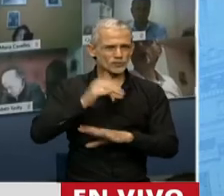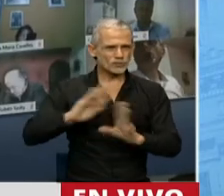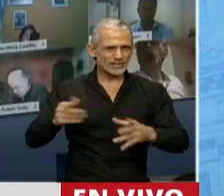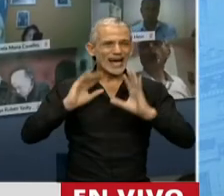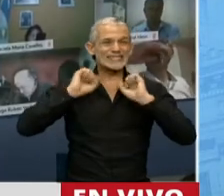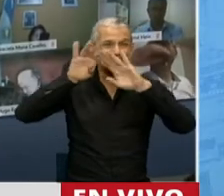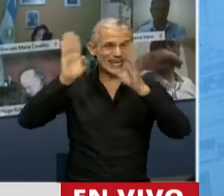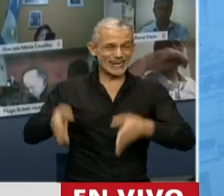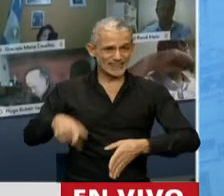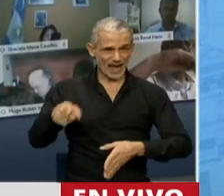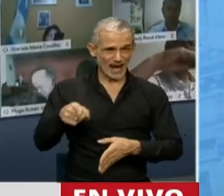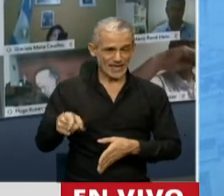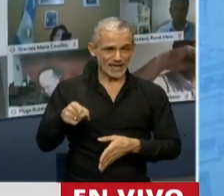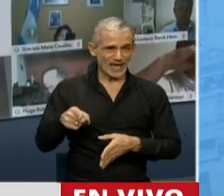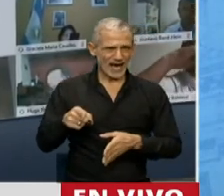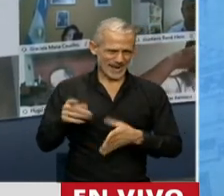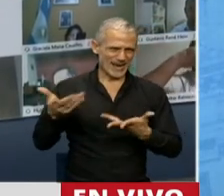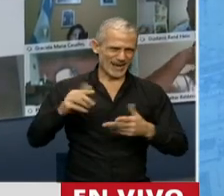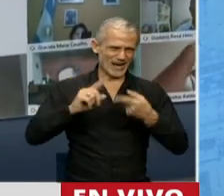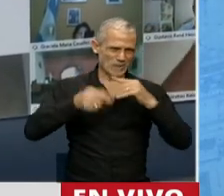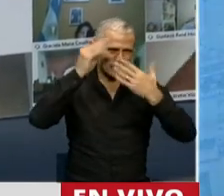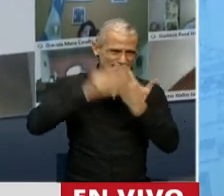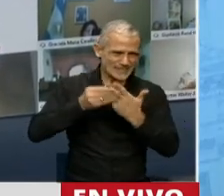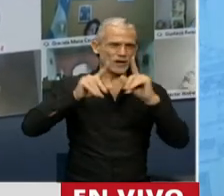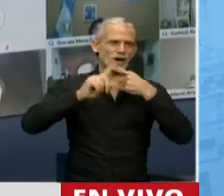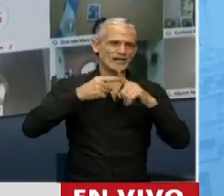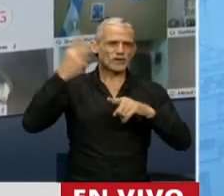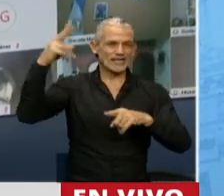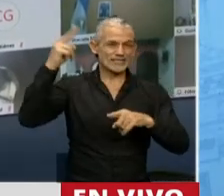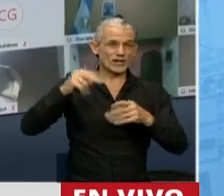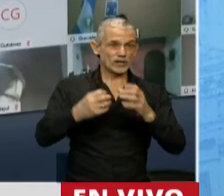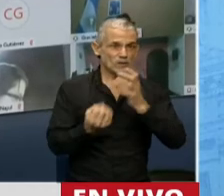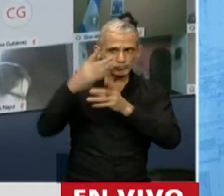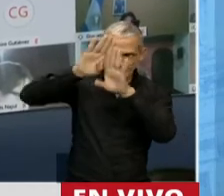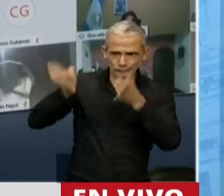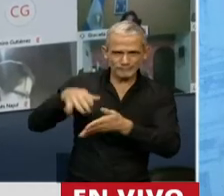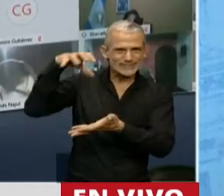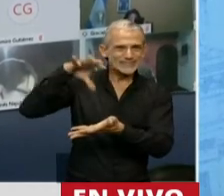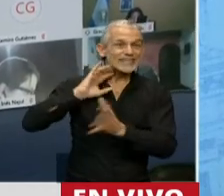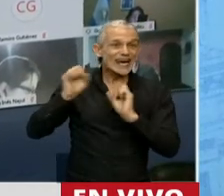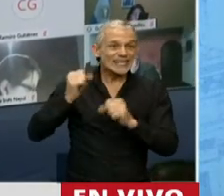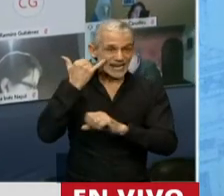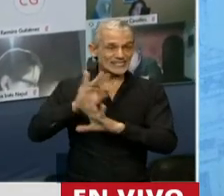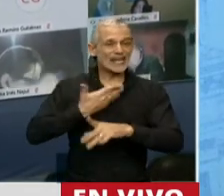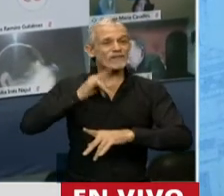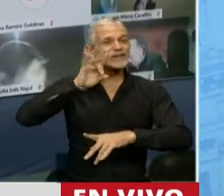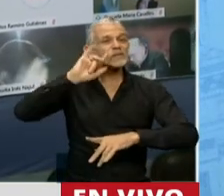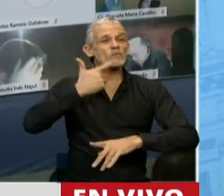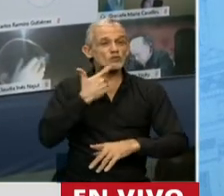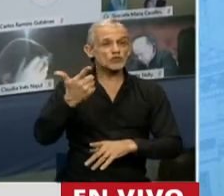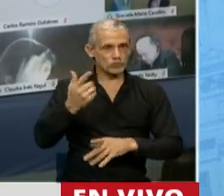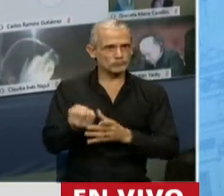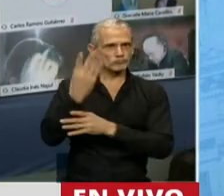en la Secretaría, en la Cancillería, la Secretaría de la Cuestión Malvinas y Antártidas que preside Daniel Filmu. Se ha